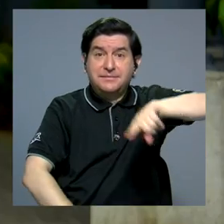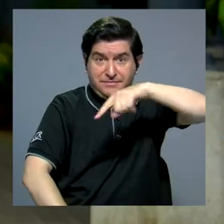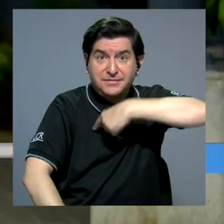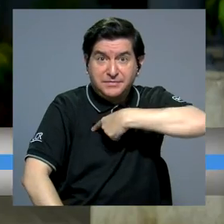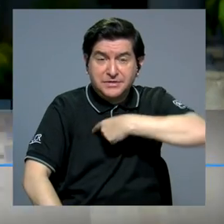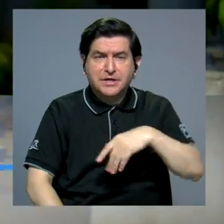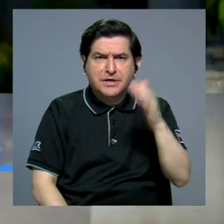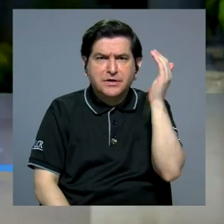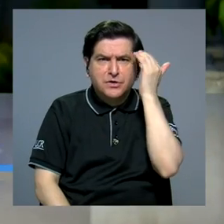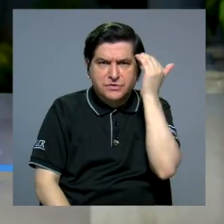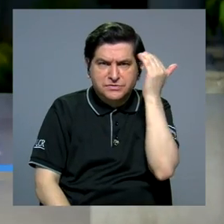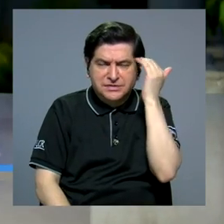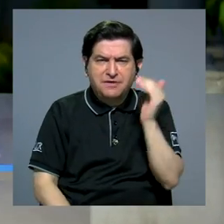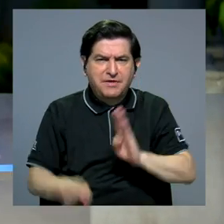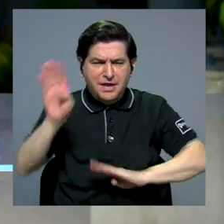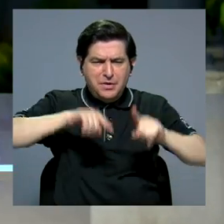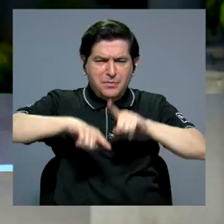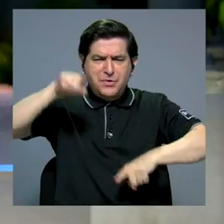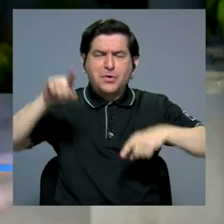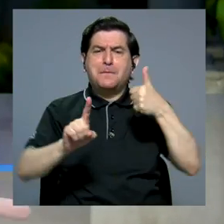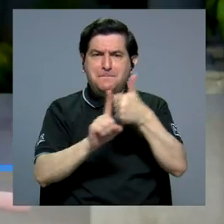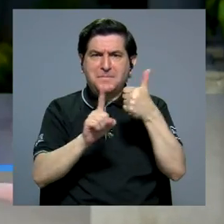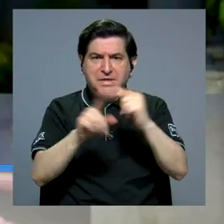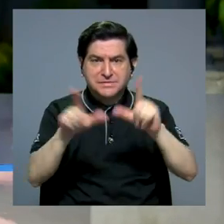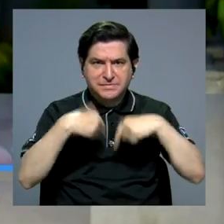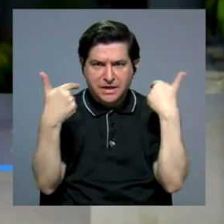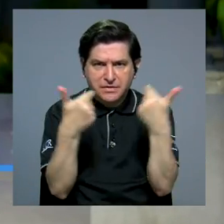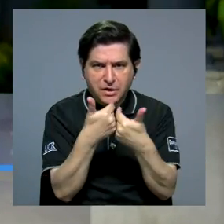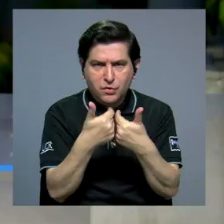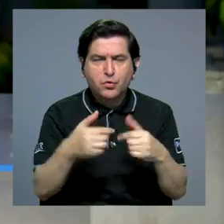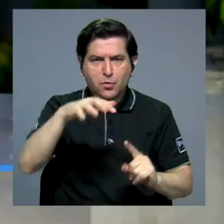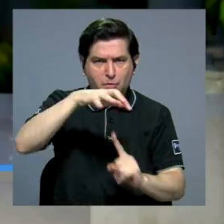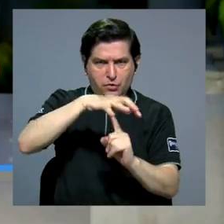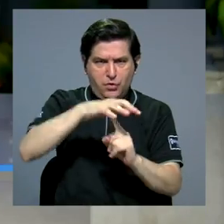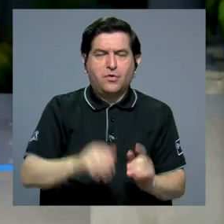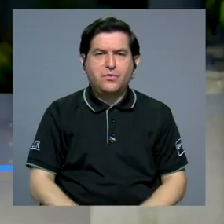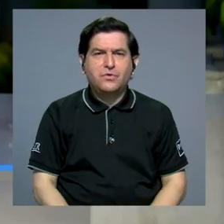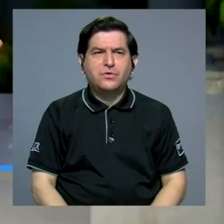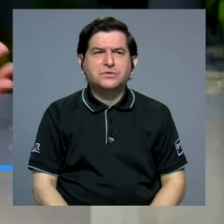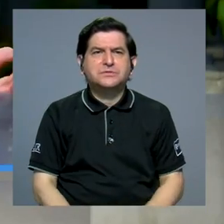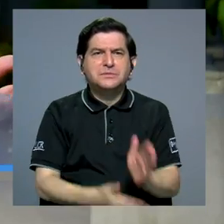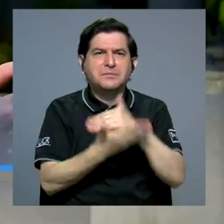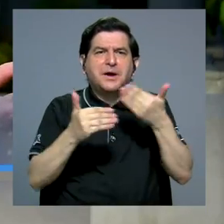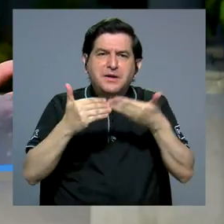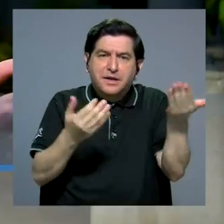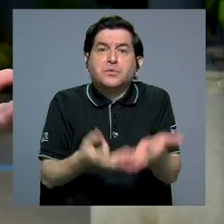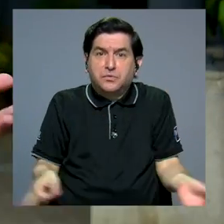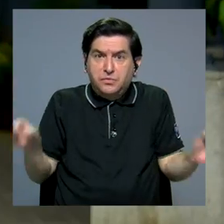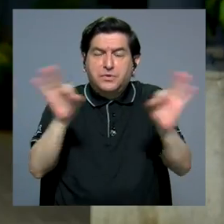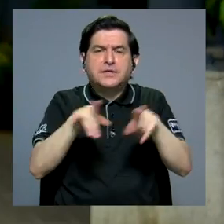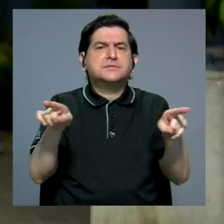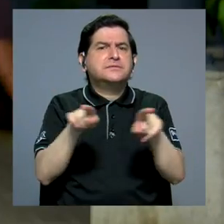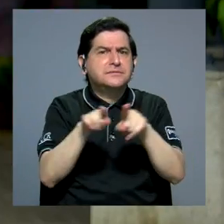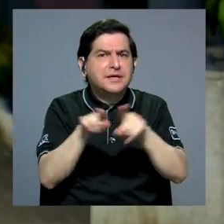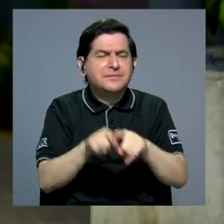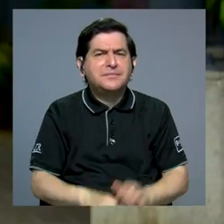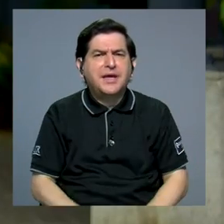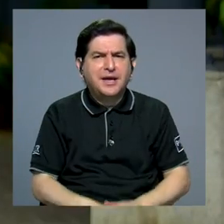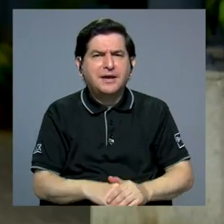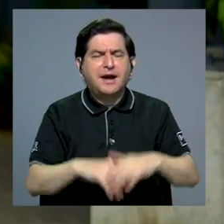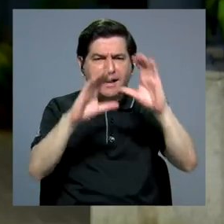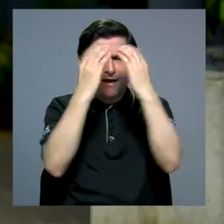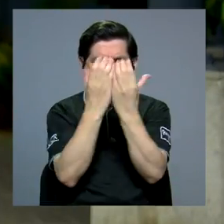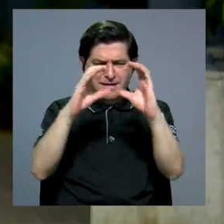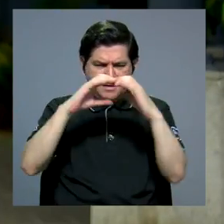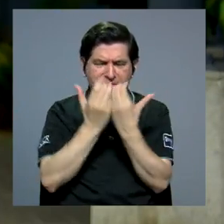no solamente conocer la biodiversidad per se del grupo, que para términos de ciertas cosas puede ser muy importante, sino que también podemos